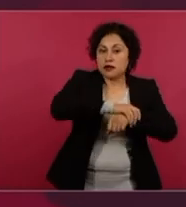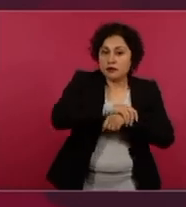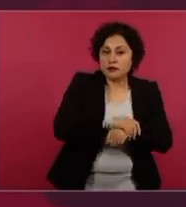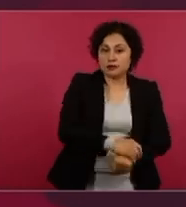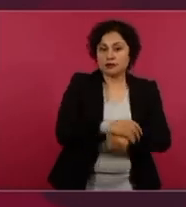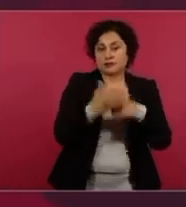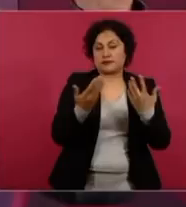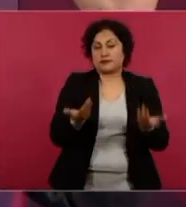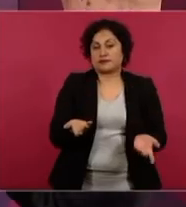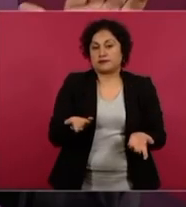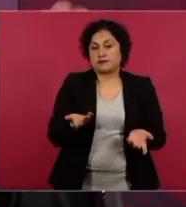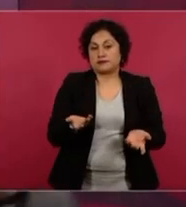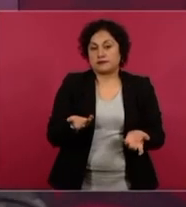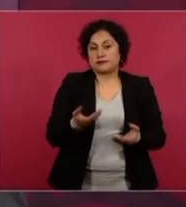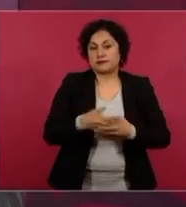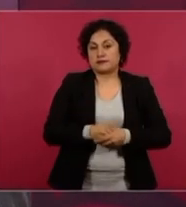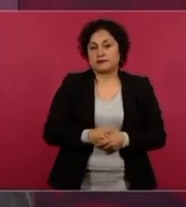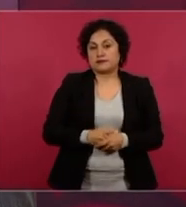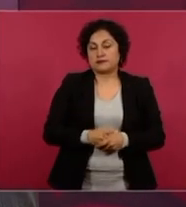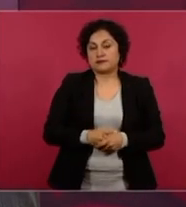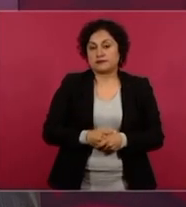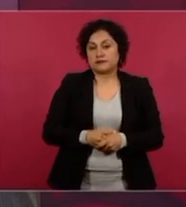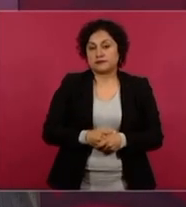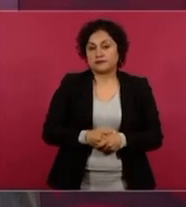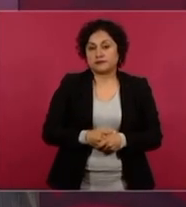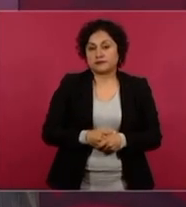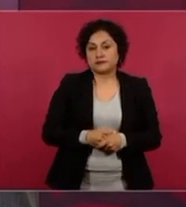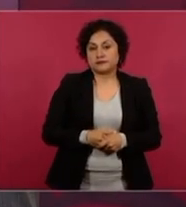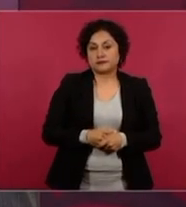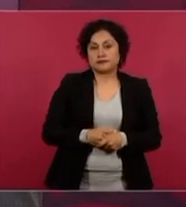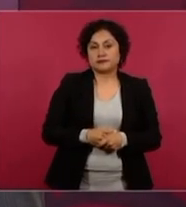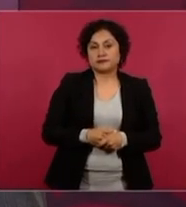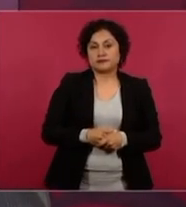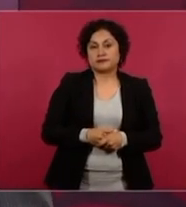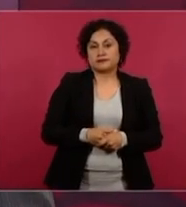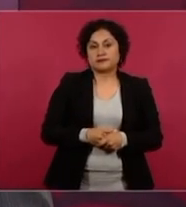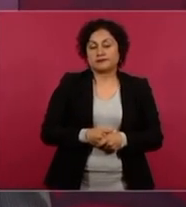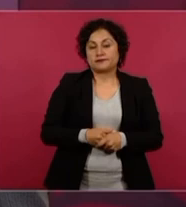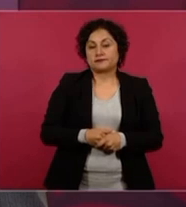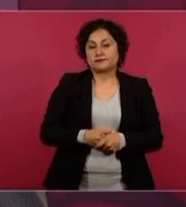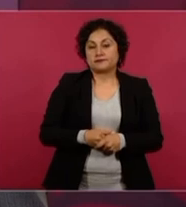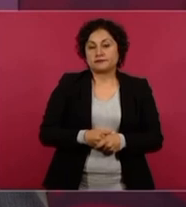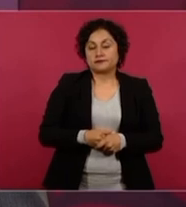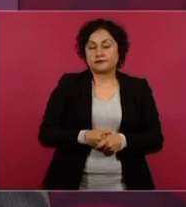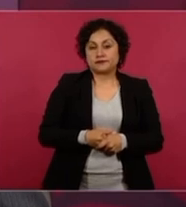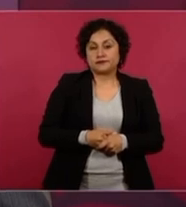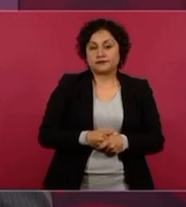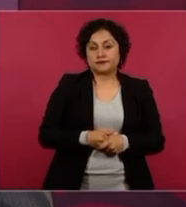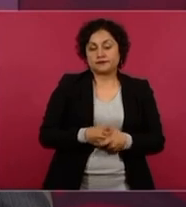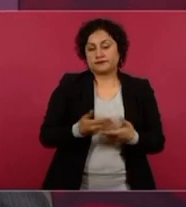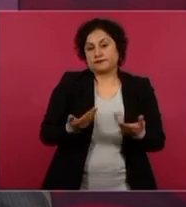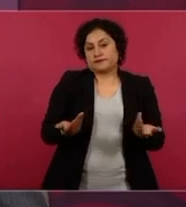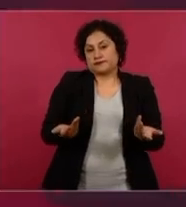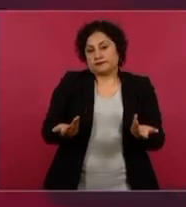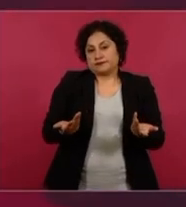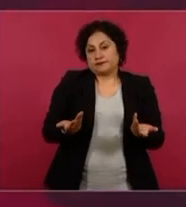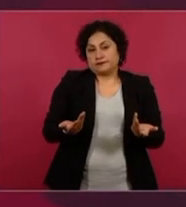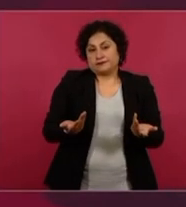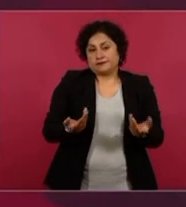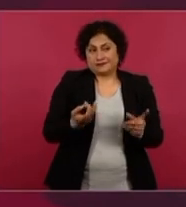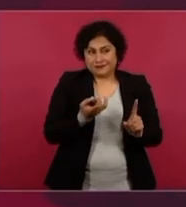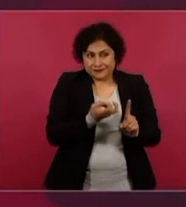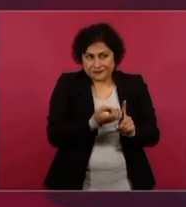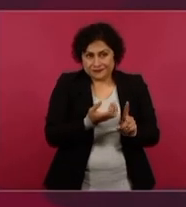Claro que son situaciones distintas, nosotros no